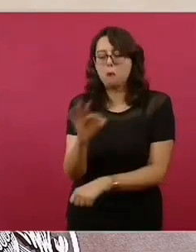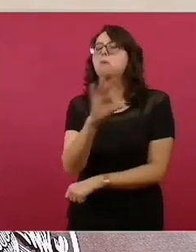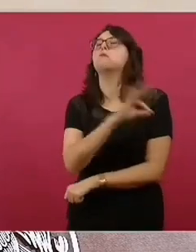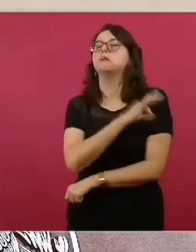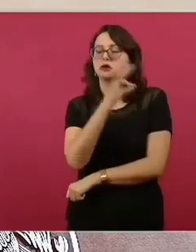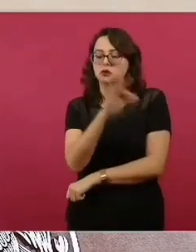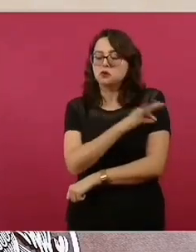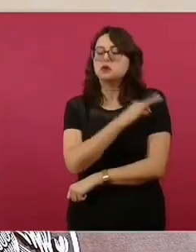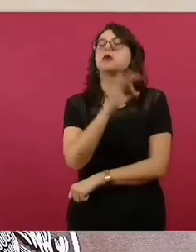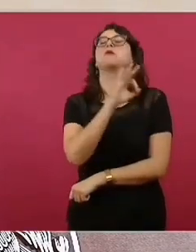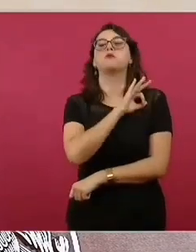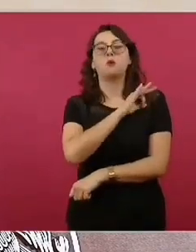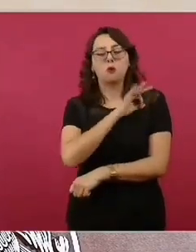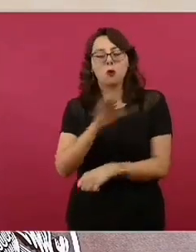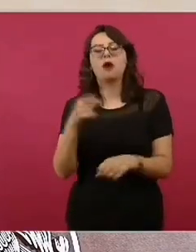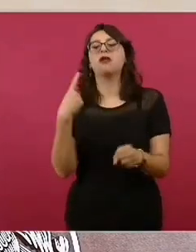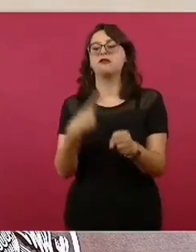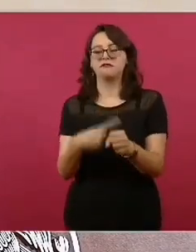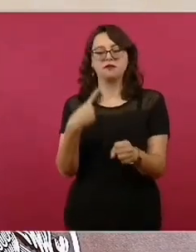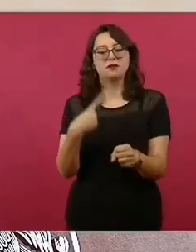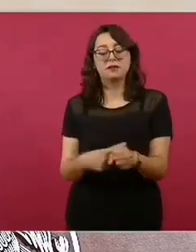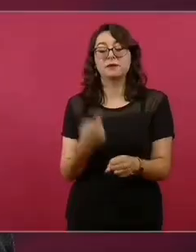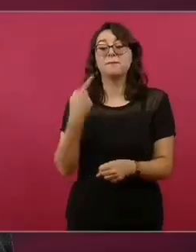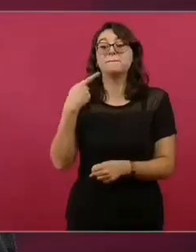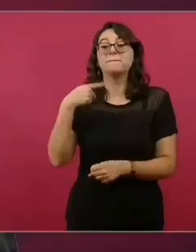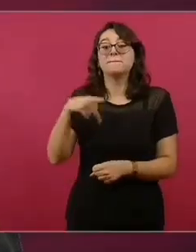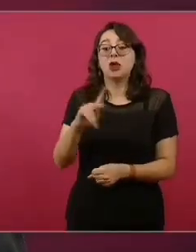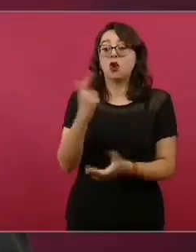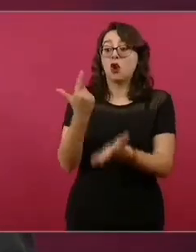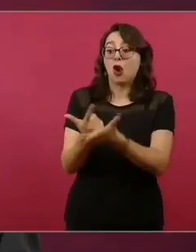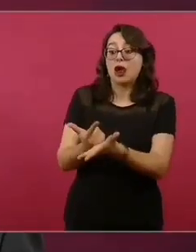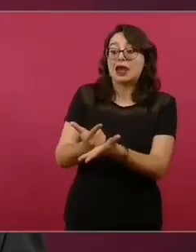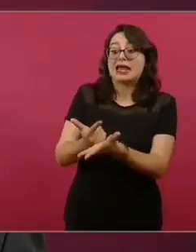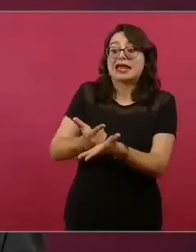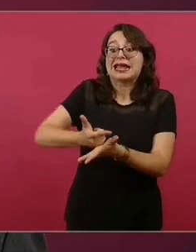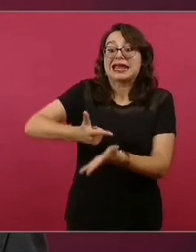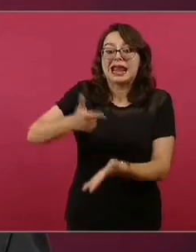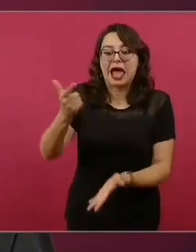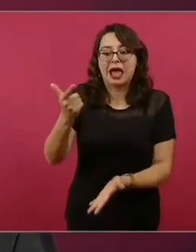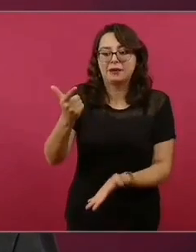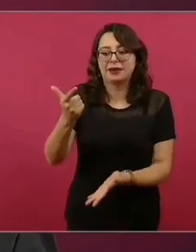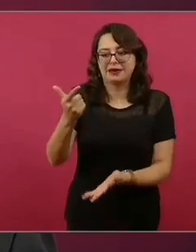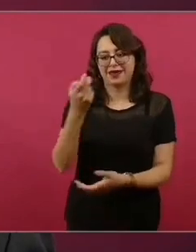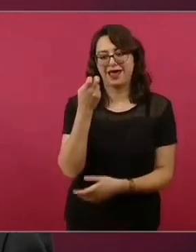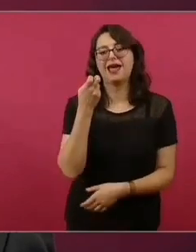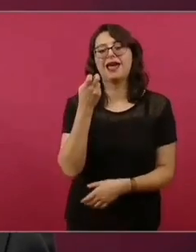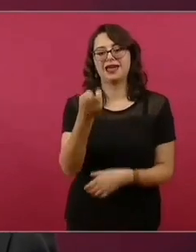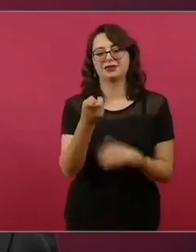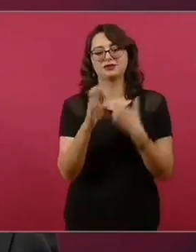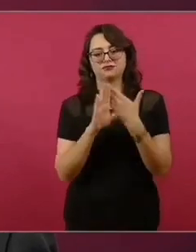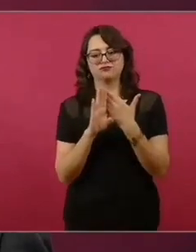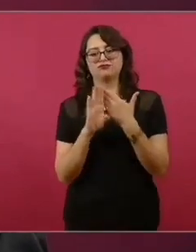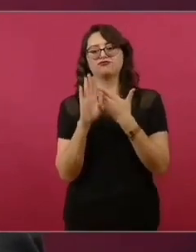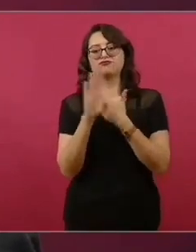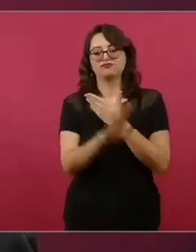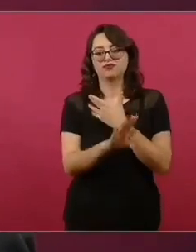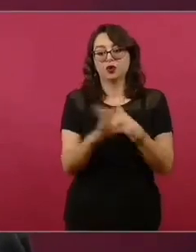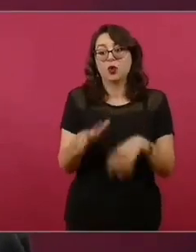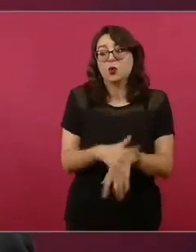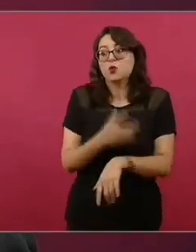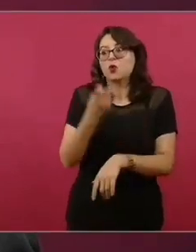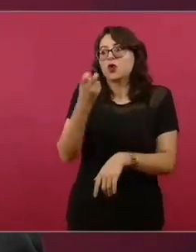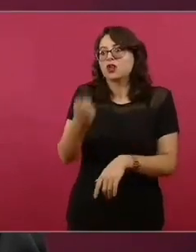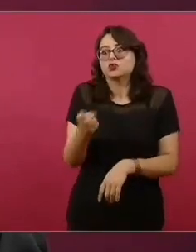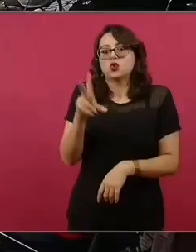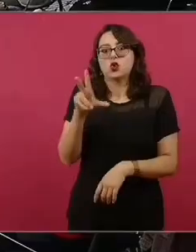o de fallecer por las complicaciones de COVID. Por eso se trata de una vacunación de orientación selectiva en términos de las